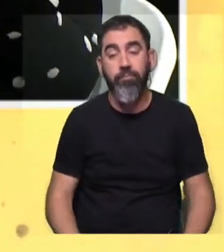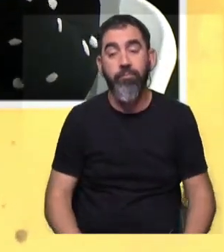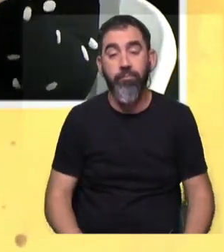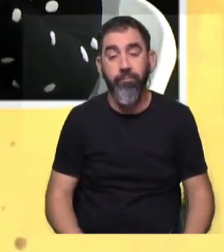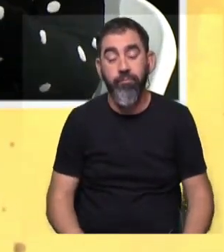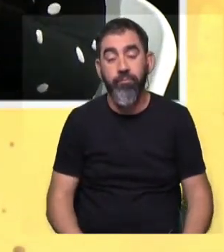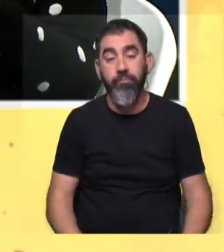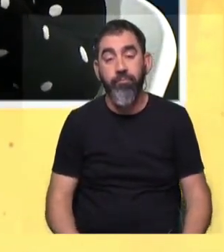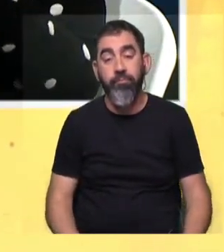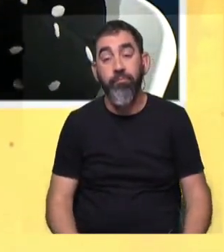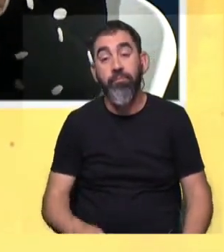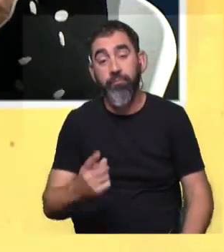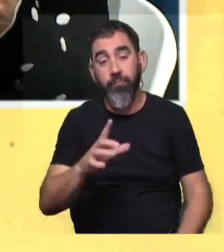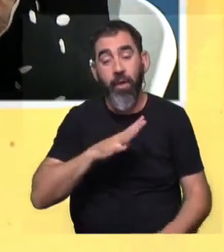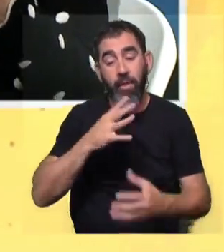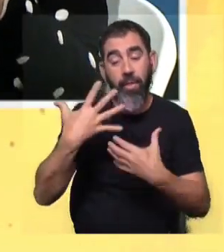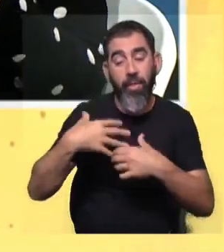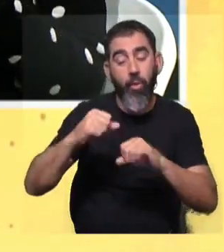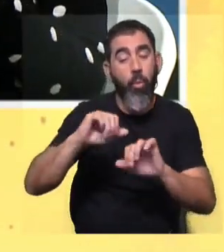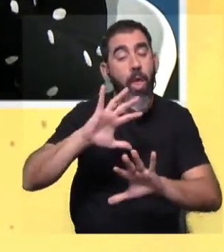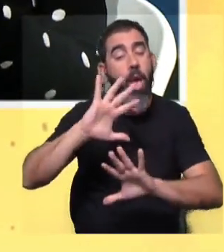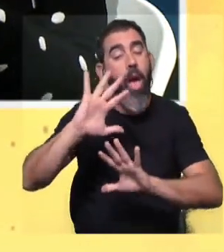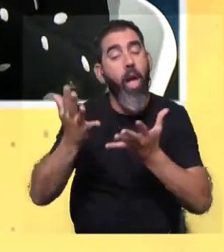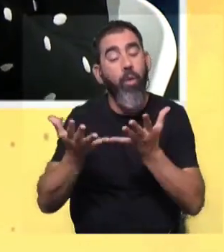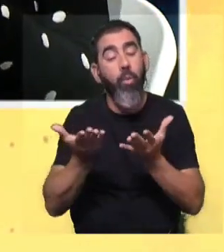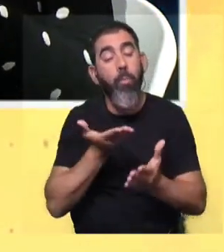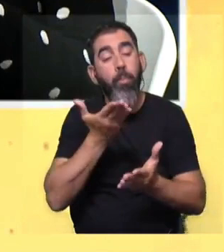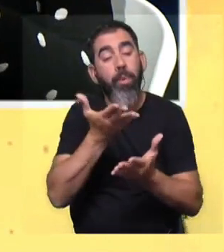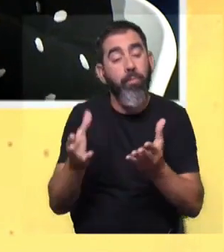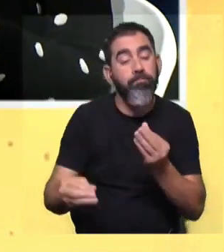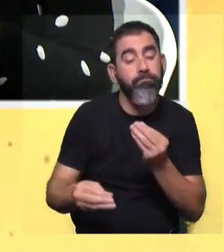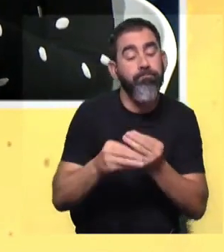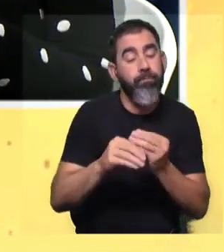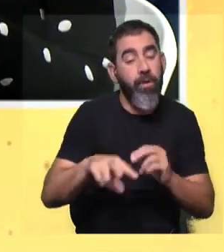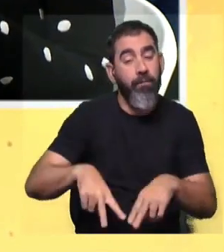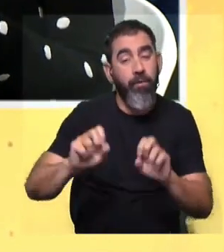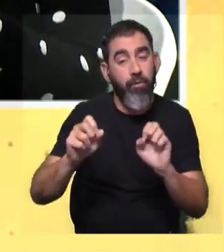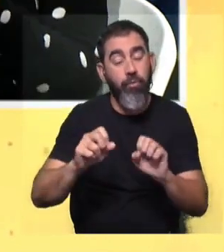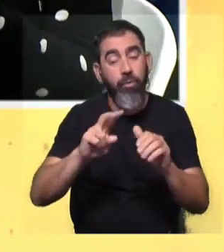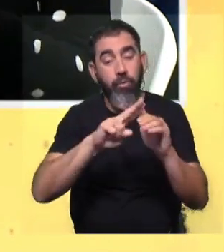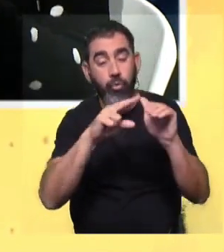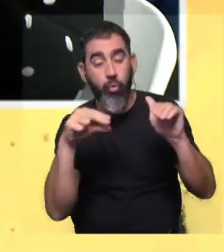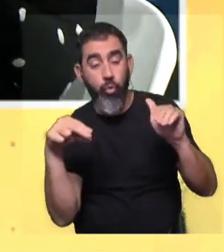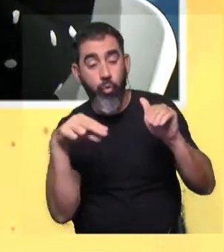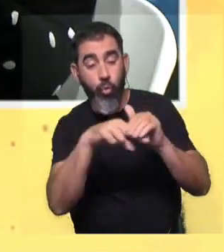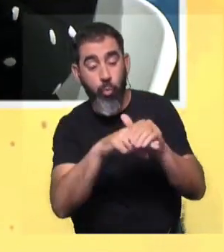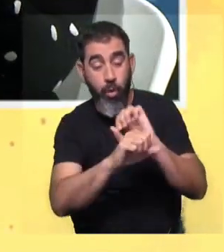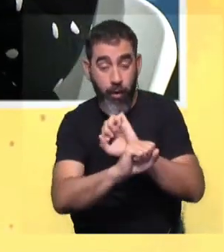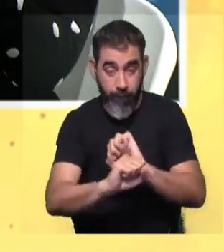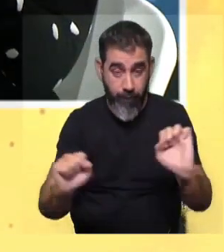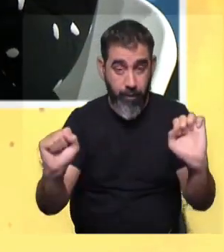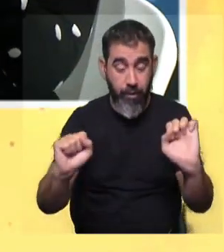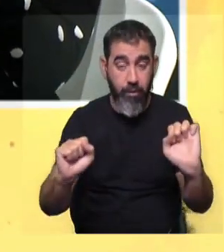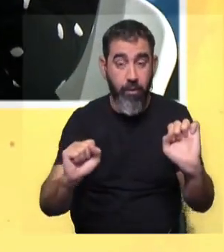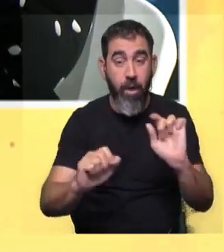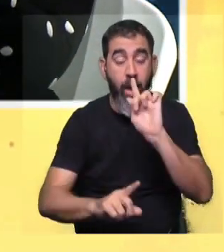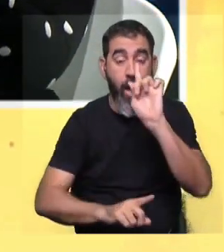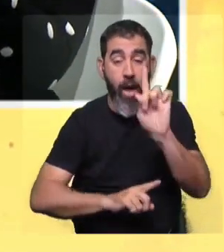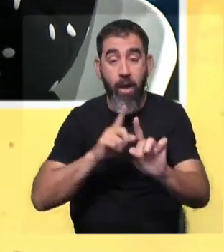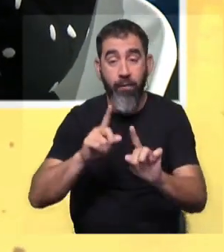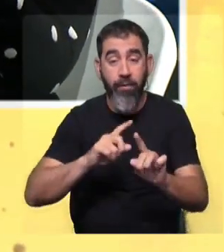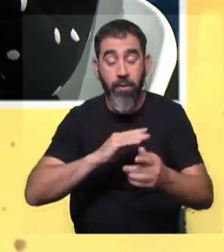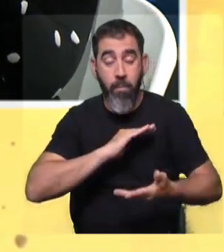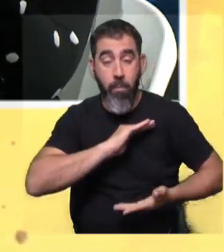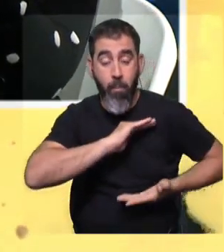hacer cuando se encuentra un hallazgo es solicitar estudios complementarios, puede ser una tomosíntesis, porque a veces también cuando vemos